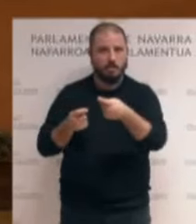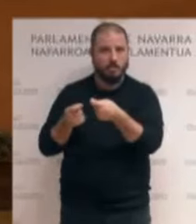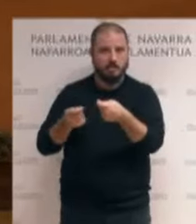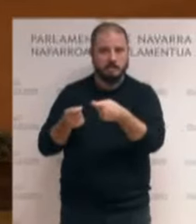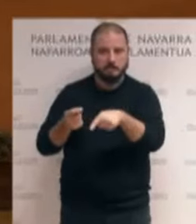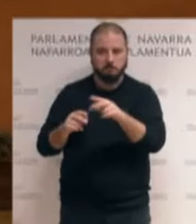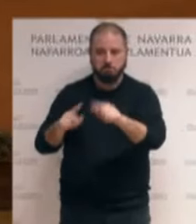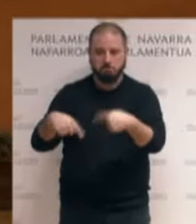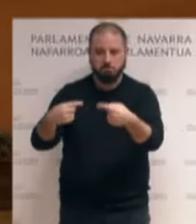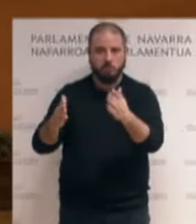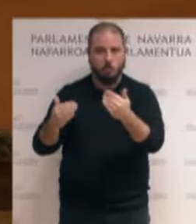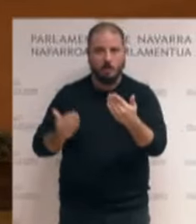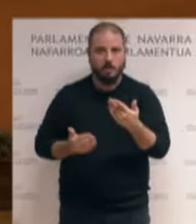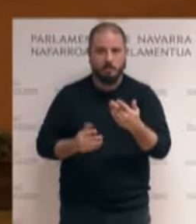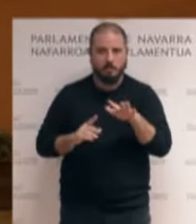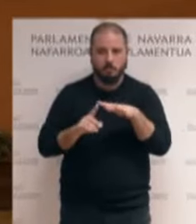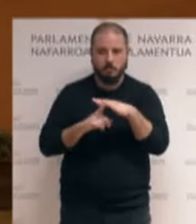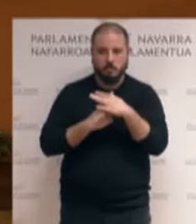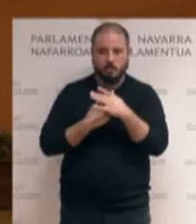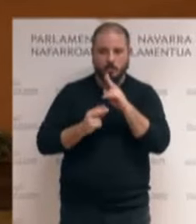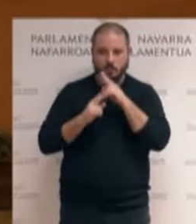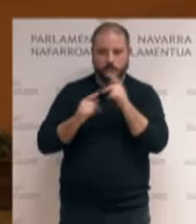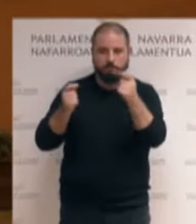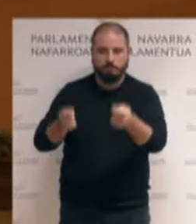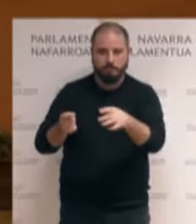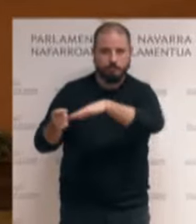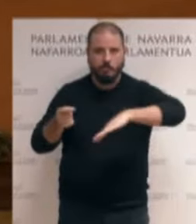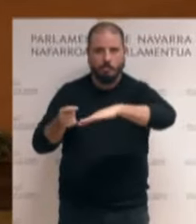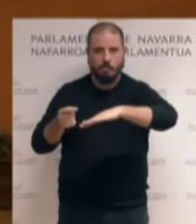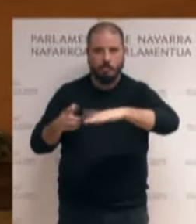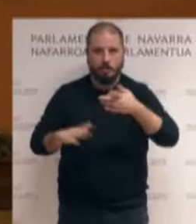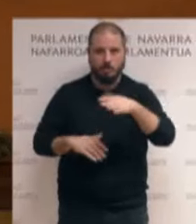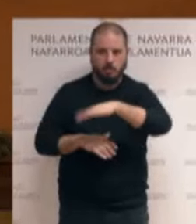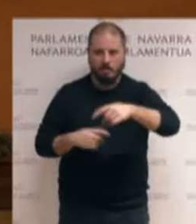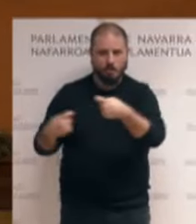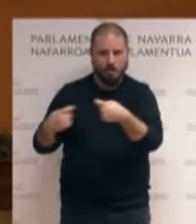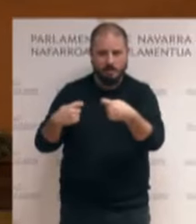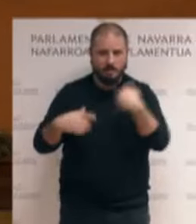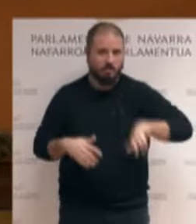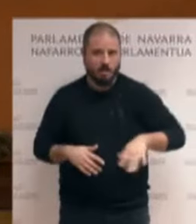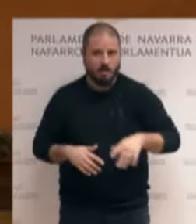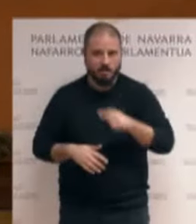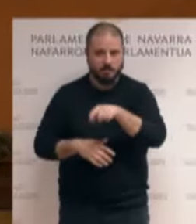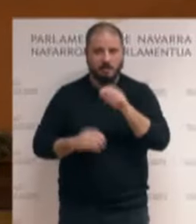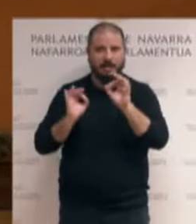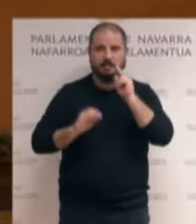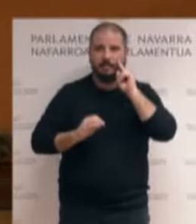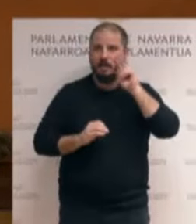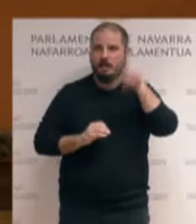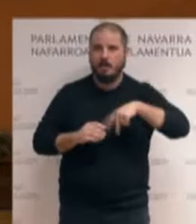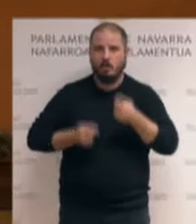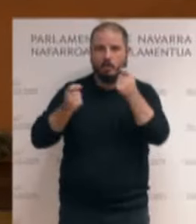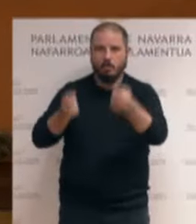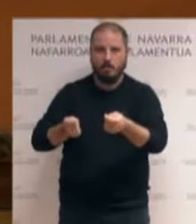Es constatar una situación que ya existe. Las zonas están tensionadas. Esto es simplemente reconocerlo. Lo que produce